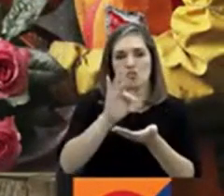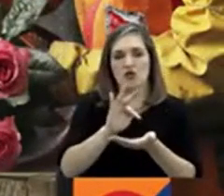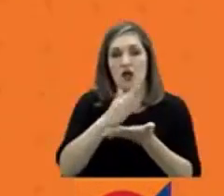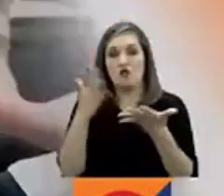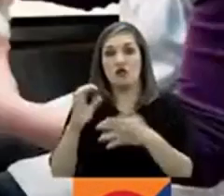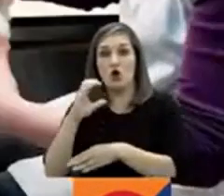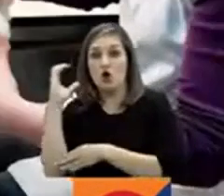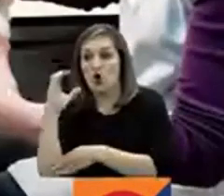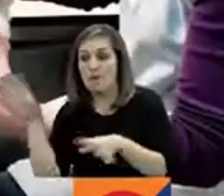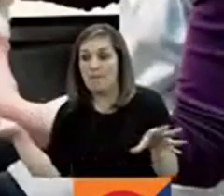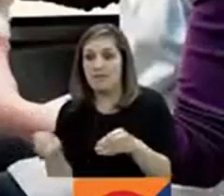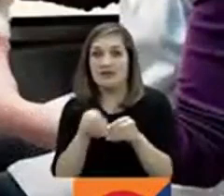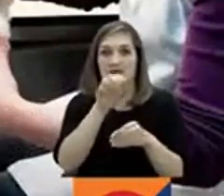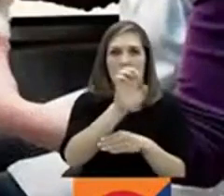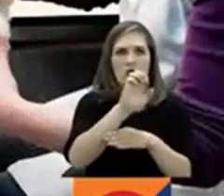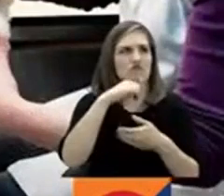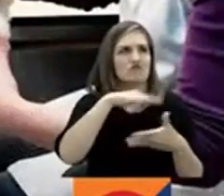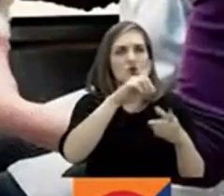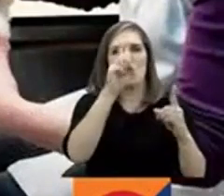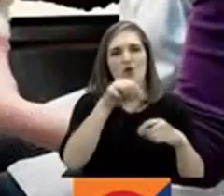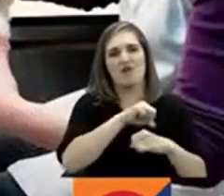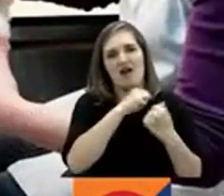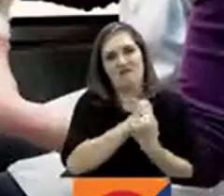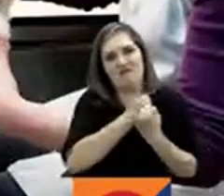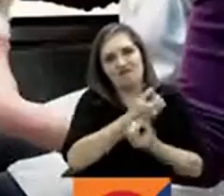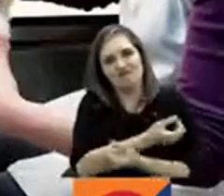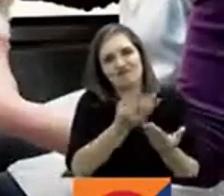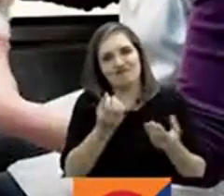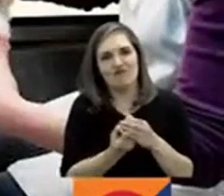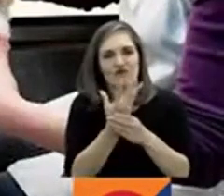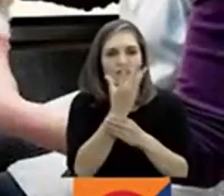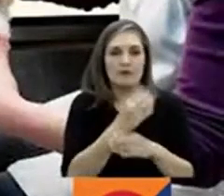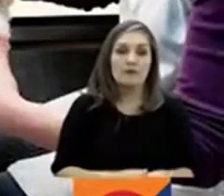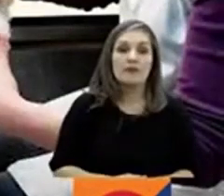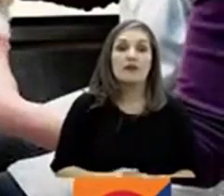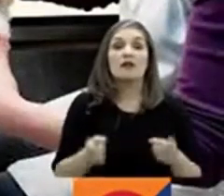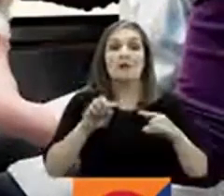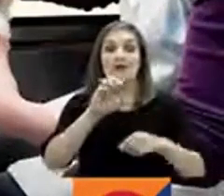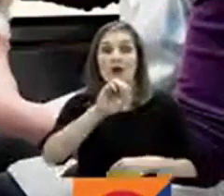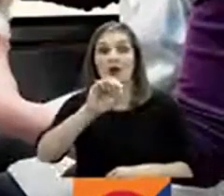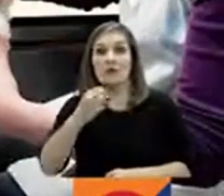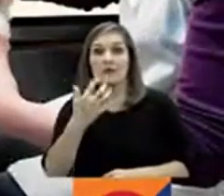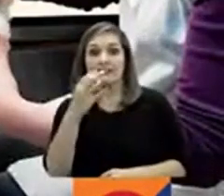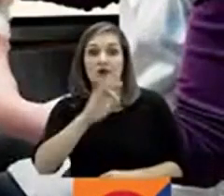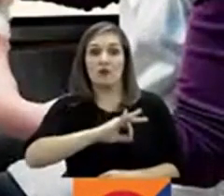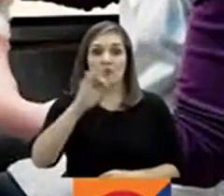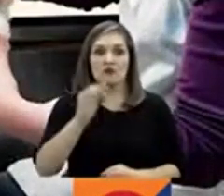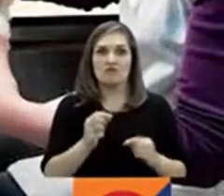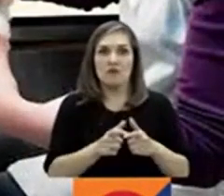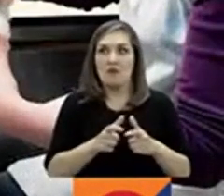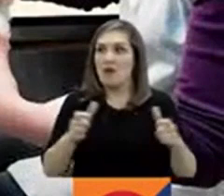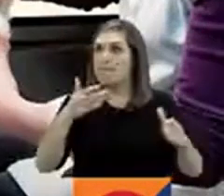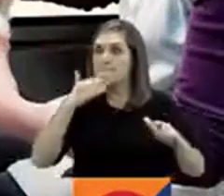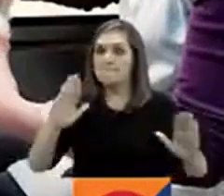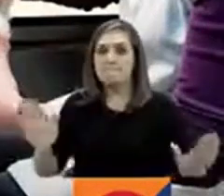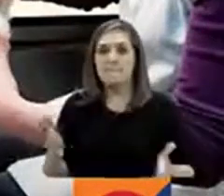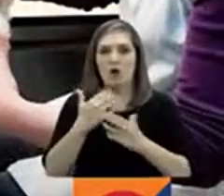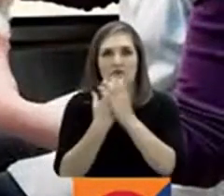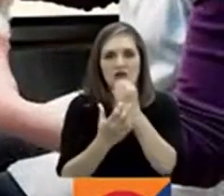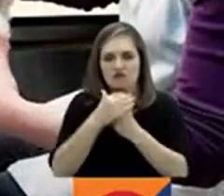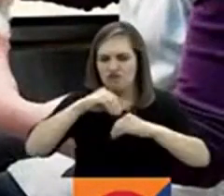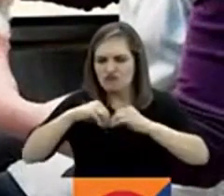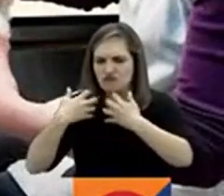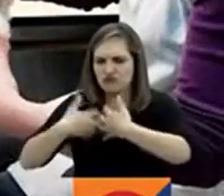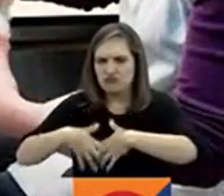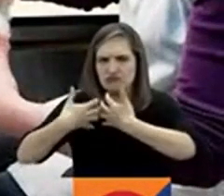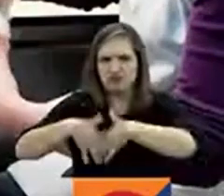San Valentín. 0,5% anual creció la producción real de la industria manufacturera en diciembre de 2022. Las ventas reales